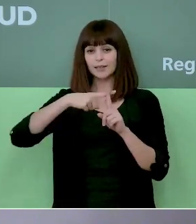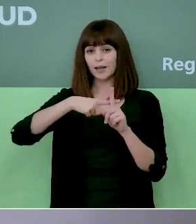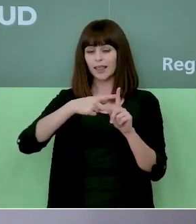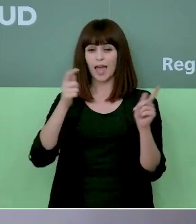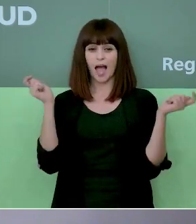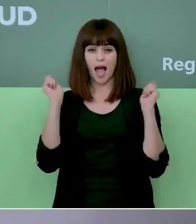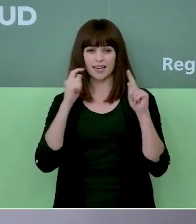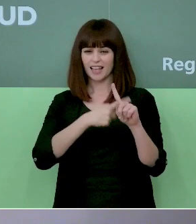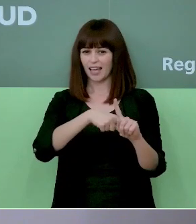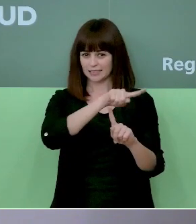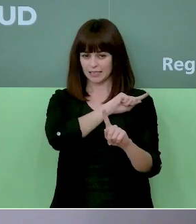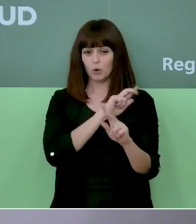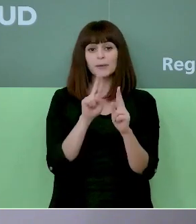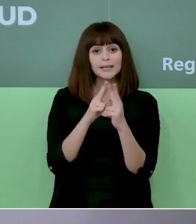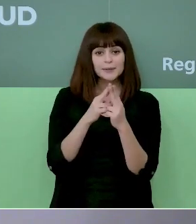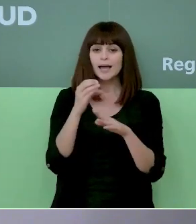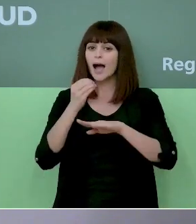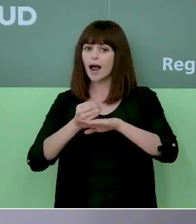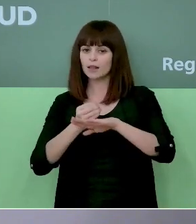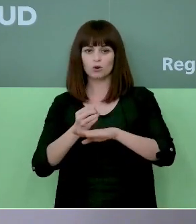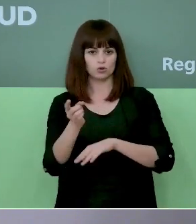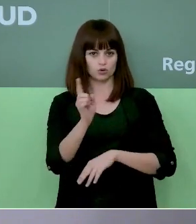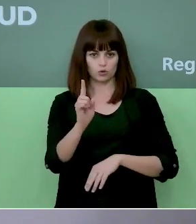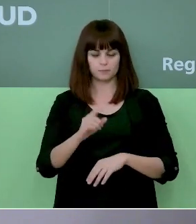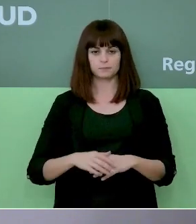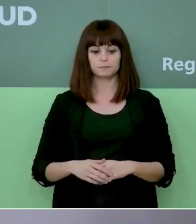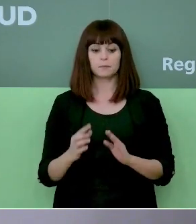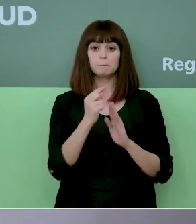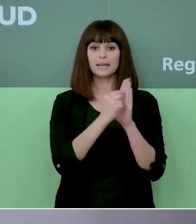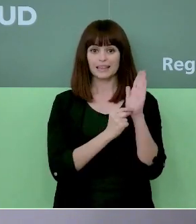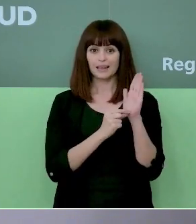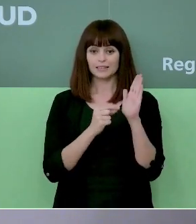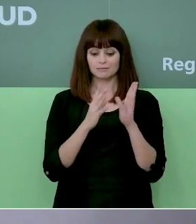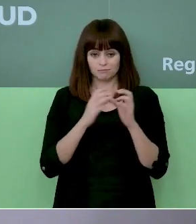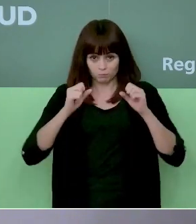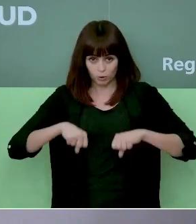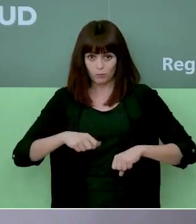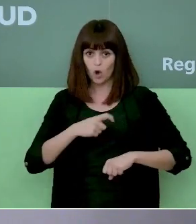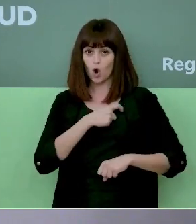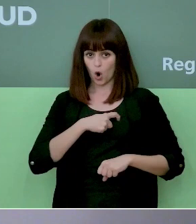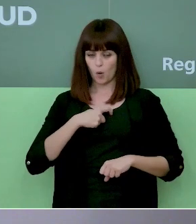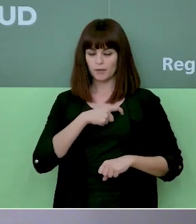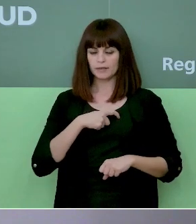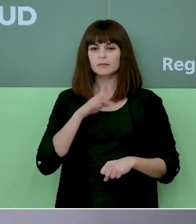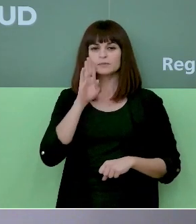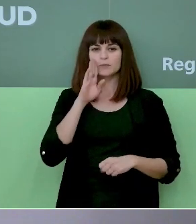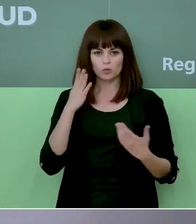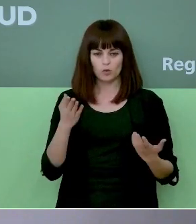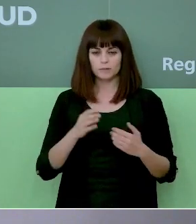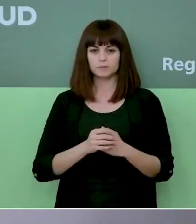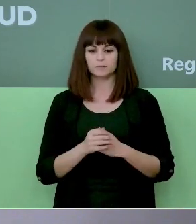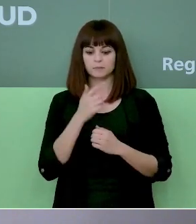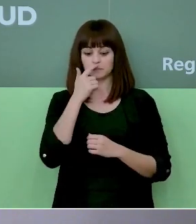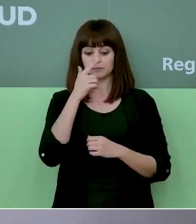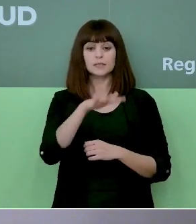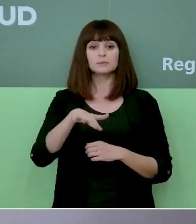extremo, a excepción de Librilla y Aledo. Las medidas adoptadas en este comité, como informamos, consisten principalmente en que los